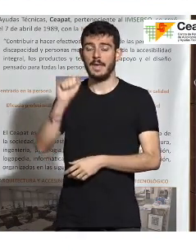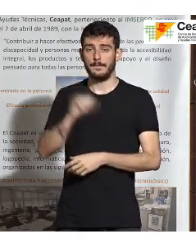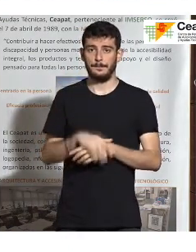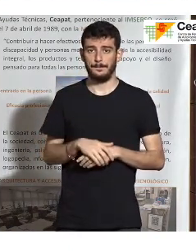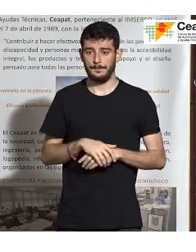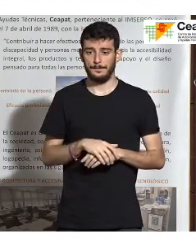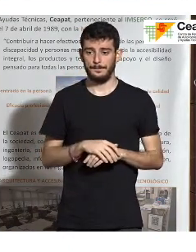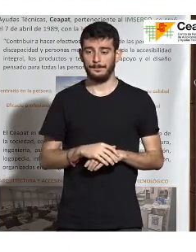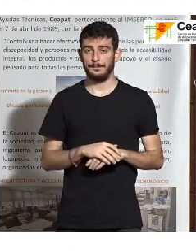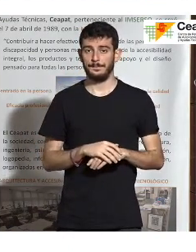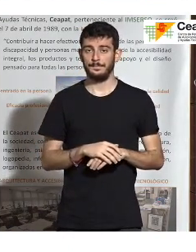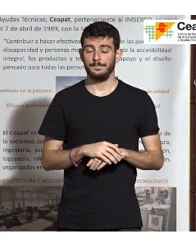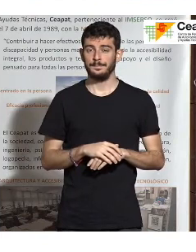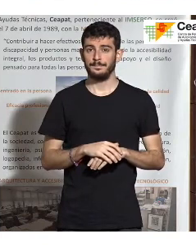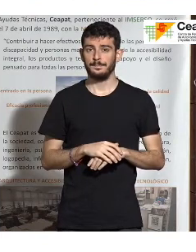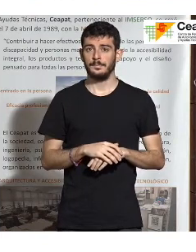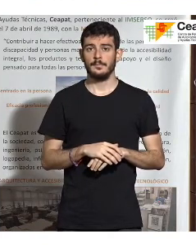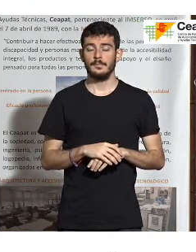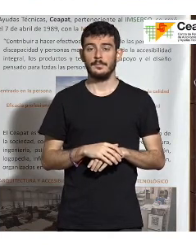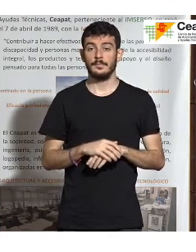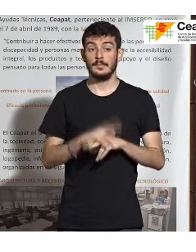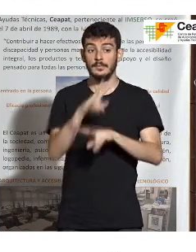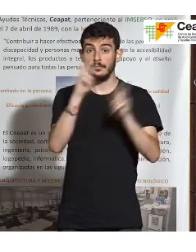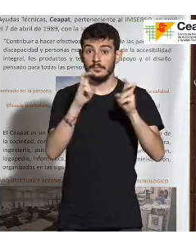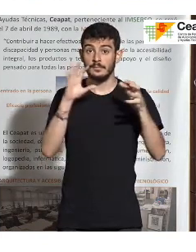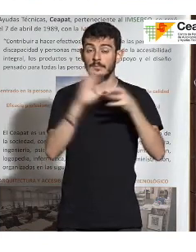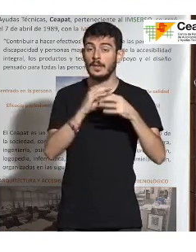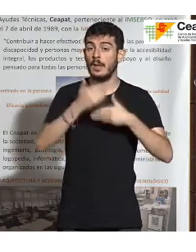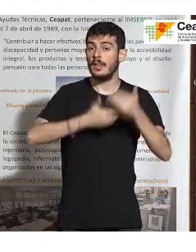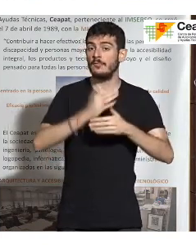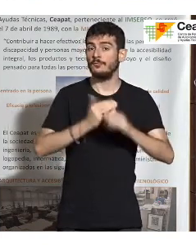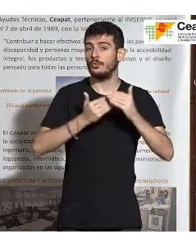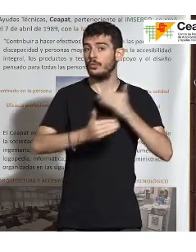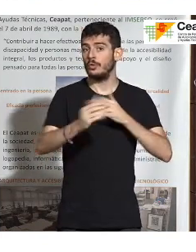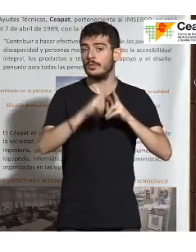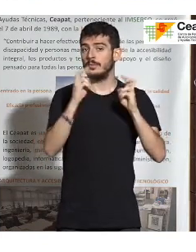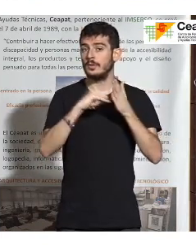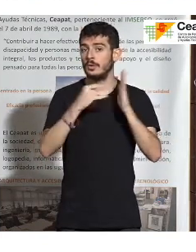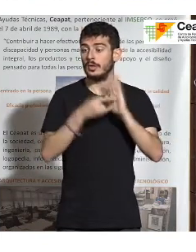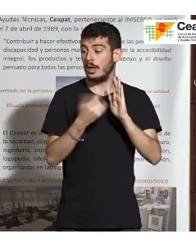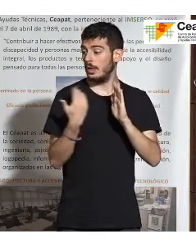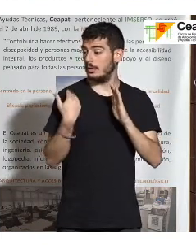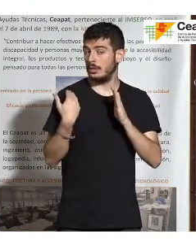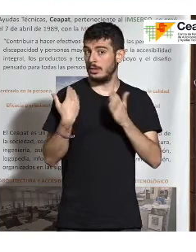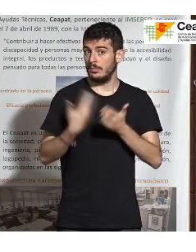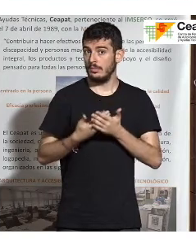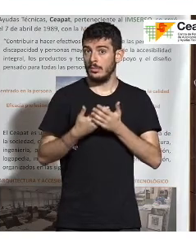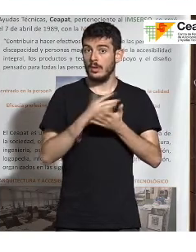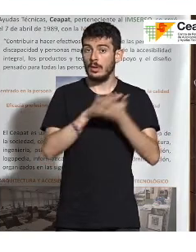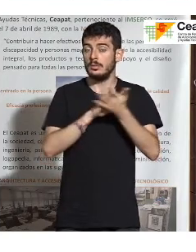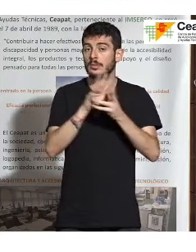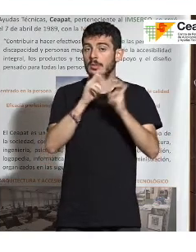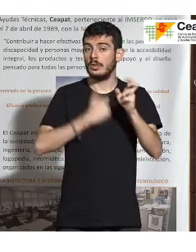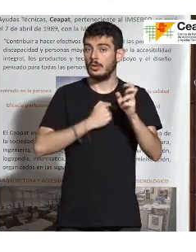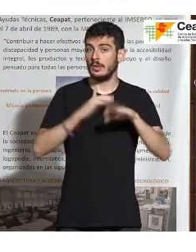Respecto a lo que es el avance y el futuro de la tecnología, hemos estado comentando lo que es la teleasistencia básica hasta ahora. Nos encontramos en un momento en el